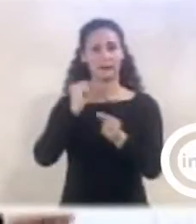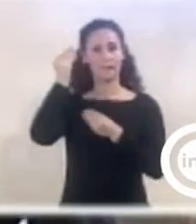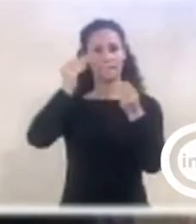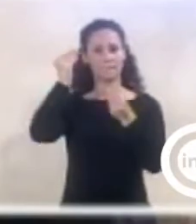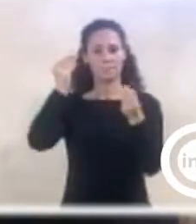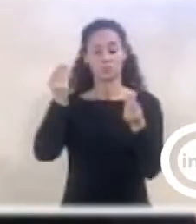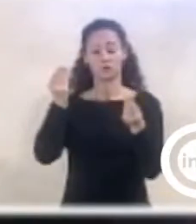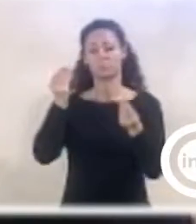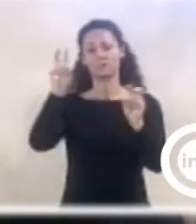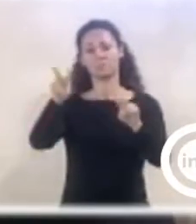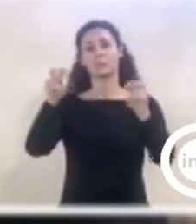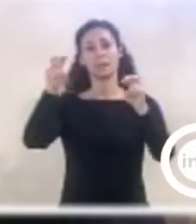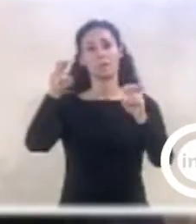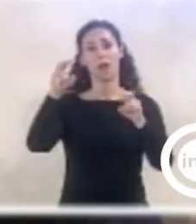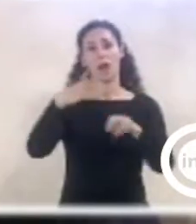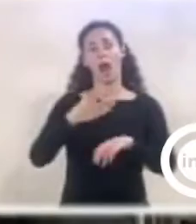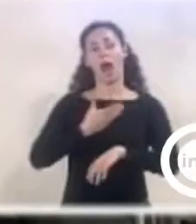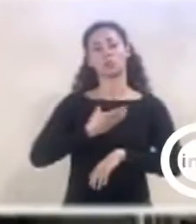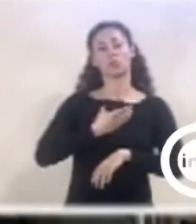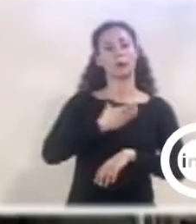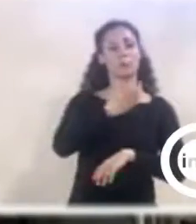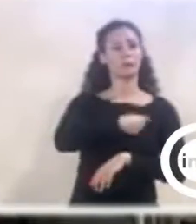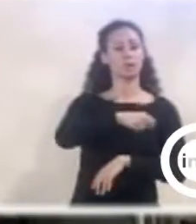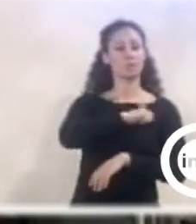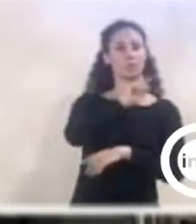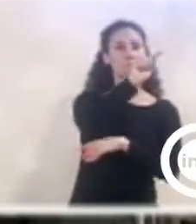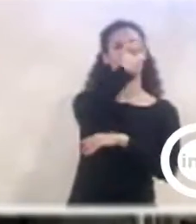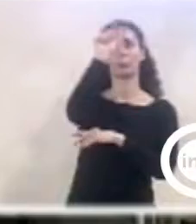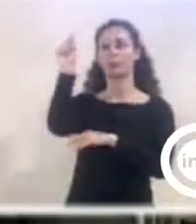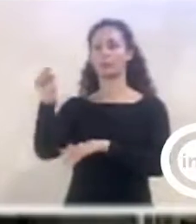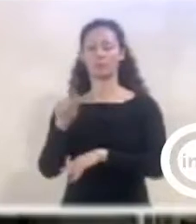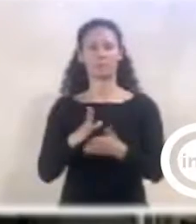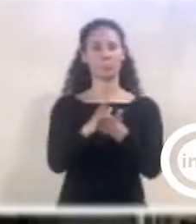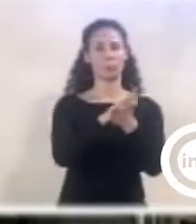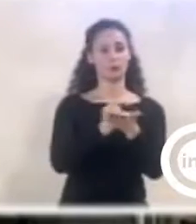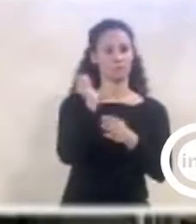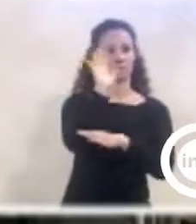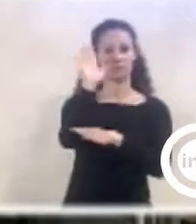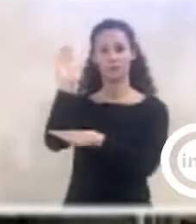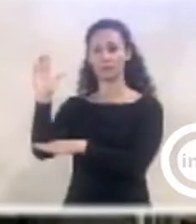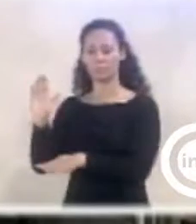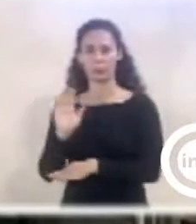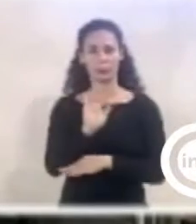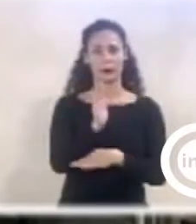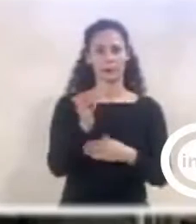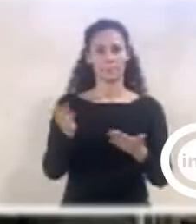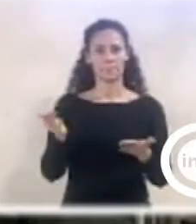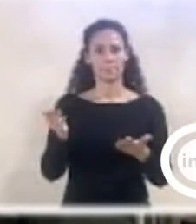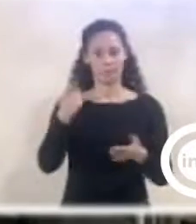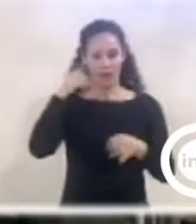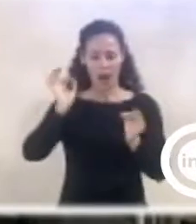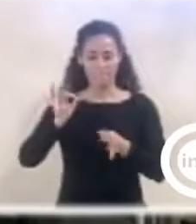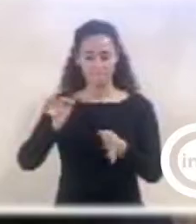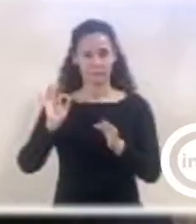ayuntamientos de España y solamente busca, por eso, decir las bondades que tiene el presupuesto, que sí es verdad que las propuestas tienen muchas bondades, pero